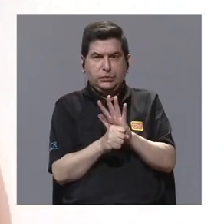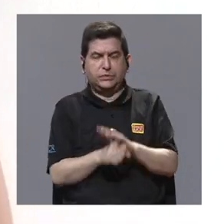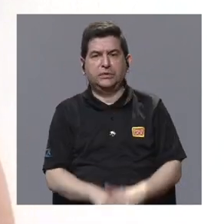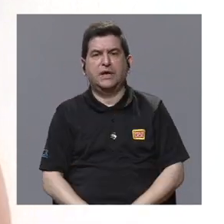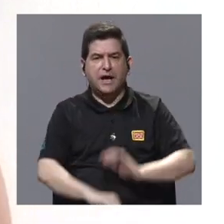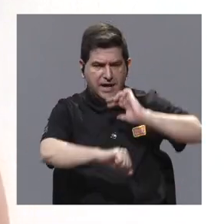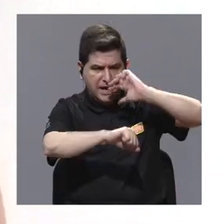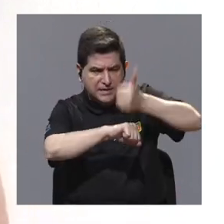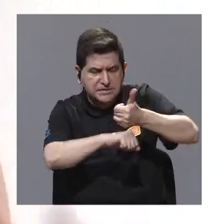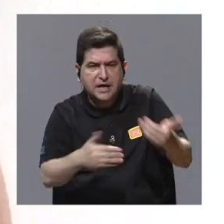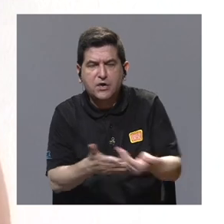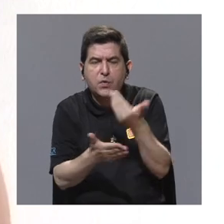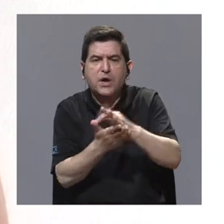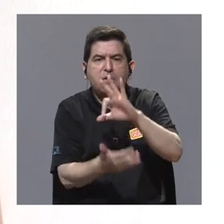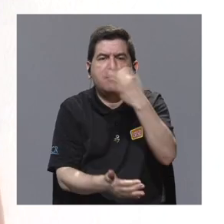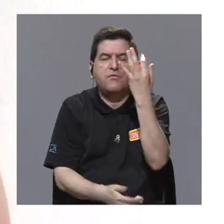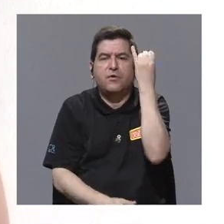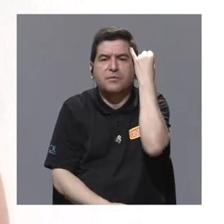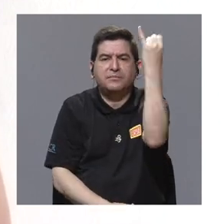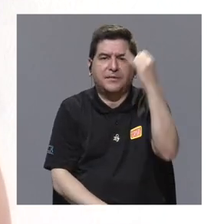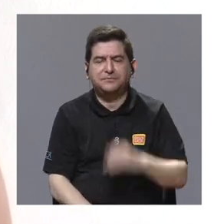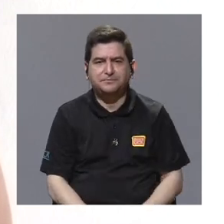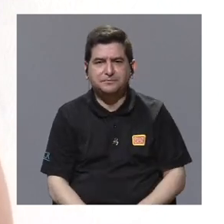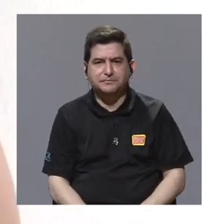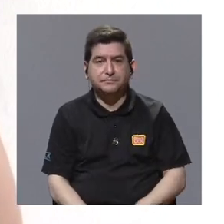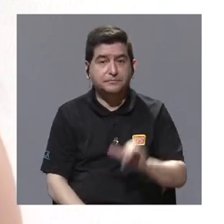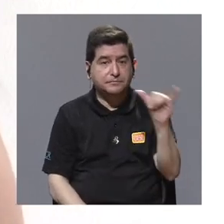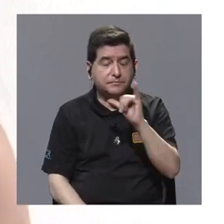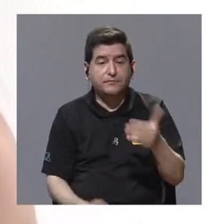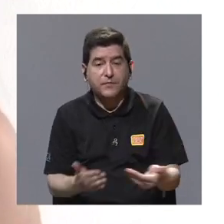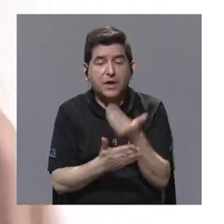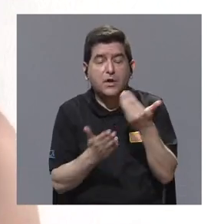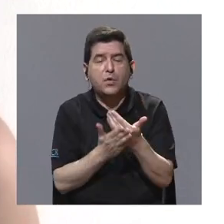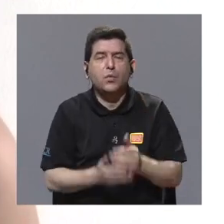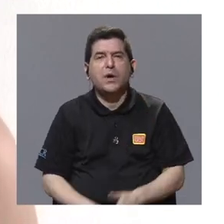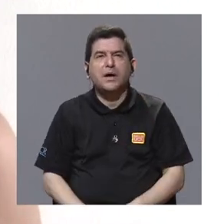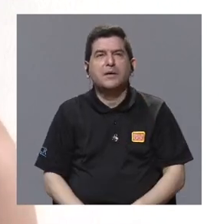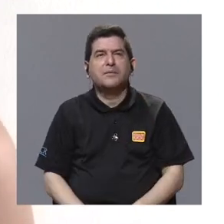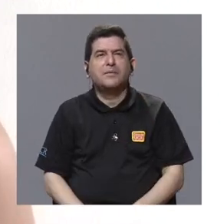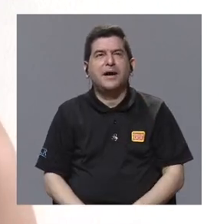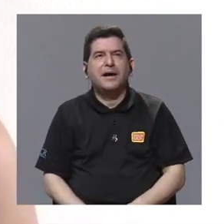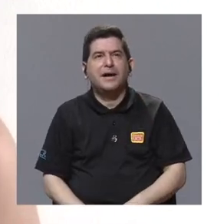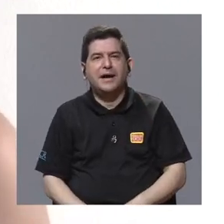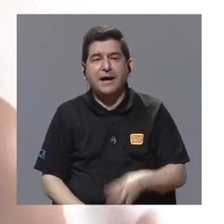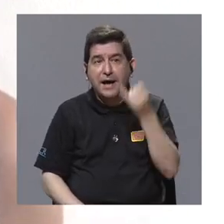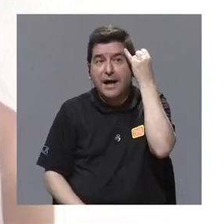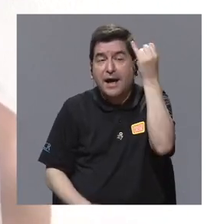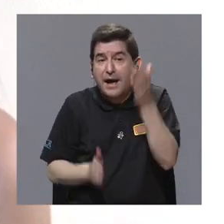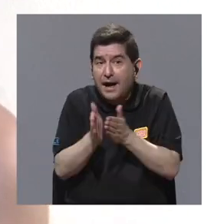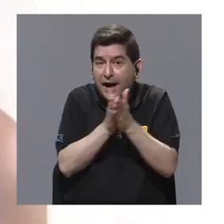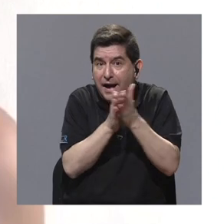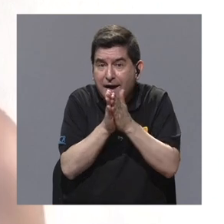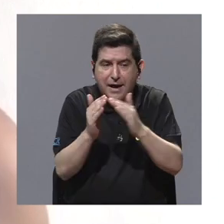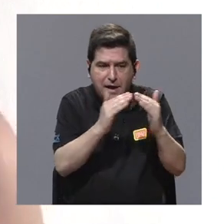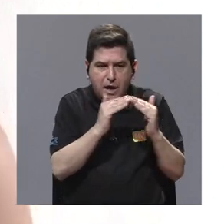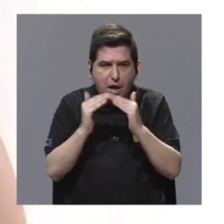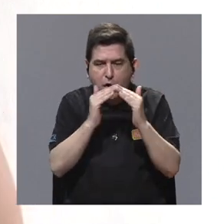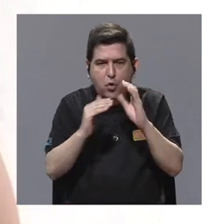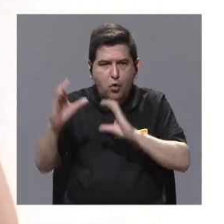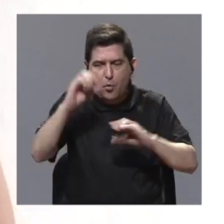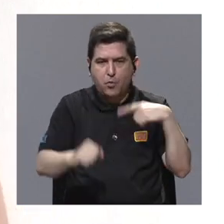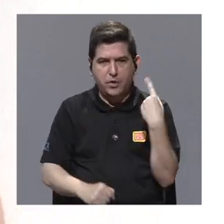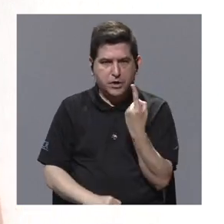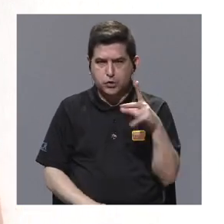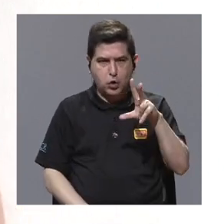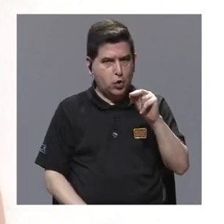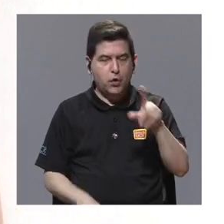posicionado de una nueva forma este concepto y le ha dado como una nueva luz que ha sido aprovechada no solamente por la comunidad científica, sino